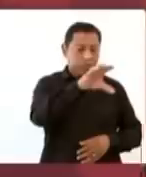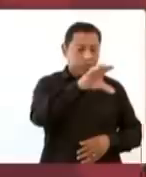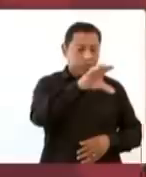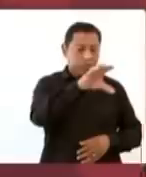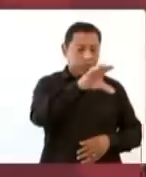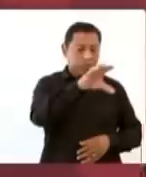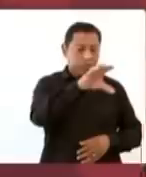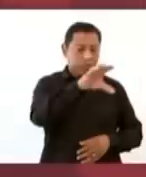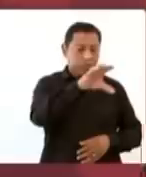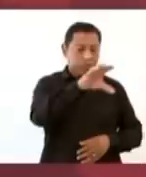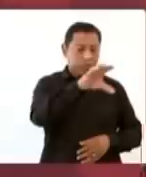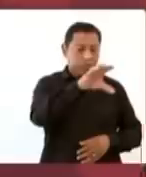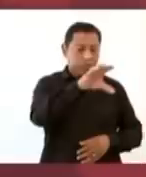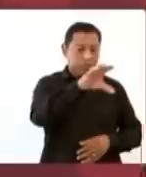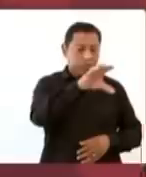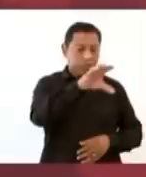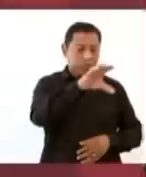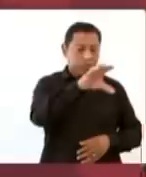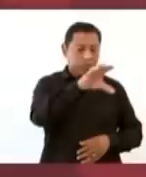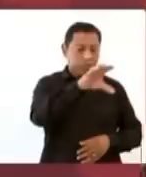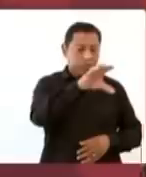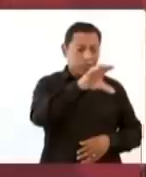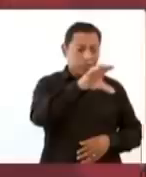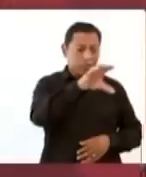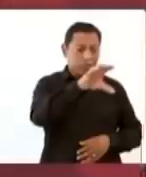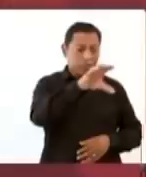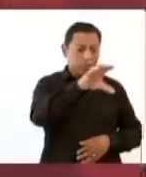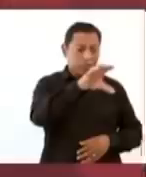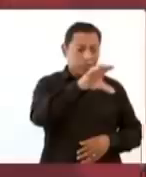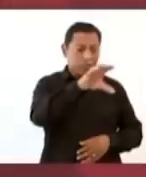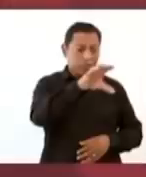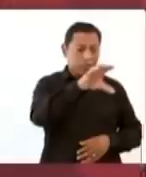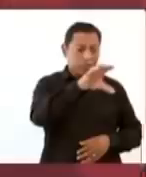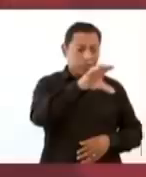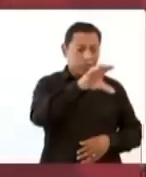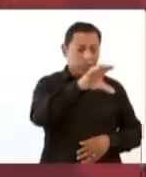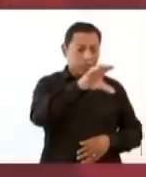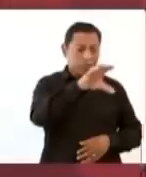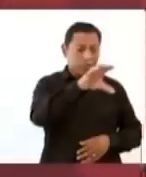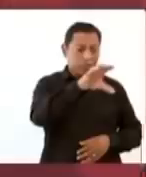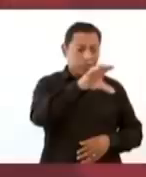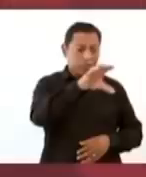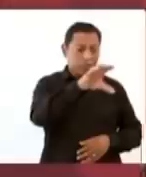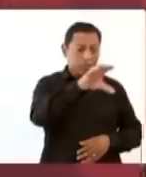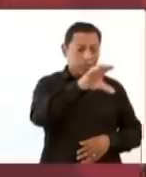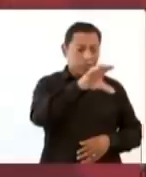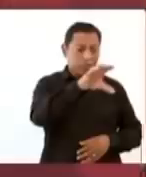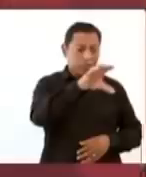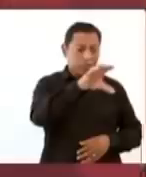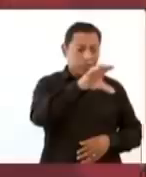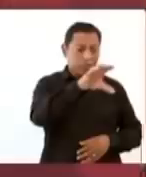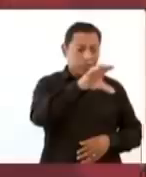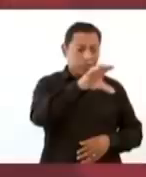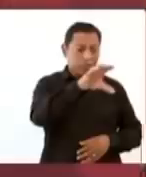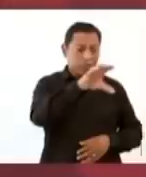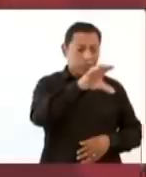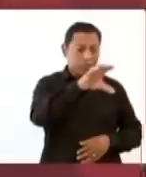a trabajar. que porque los mexicanos no salían de sus tierras que amaban tanto,